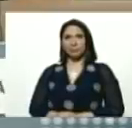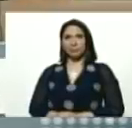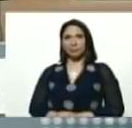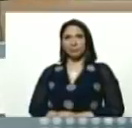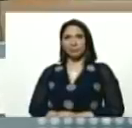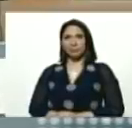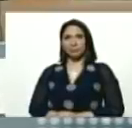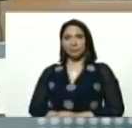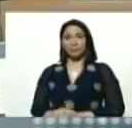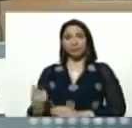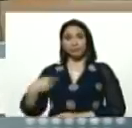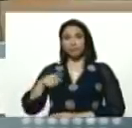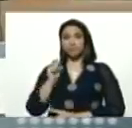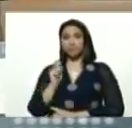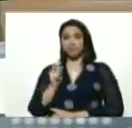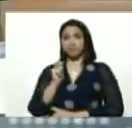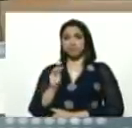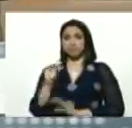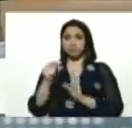tenemos tareas, tareas,